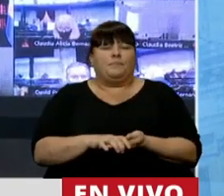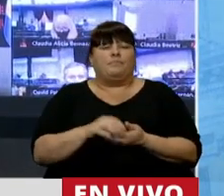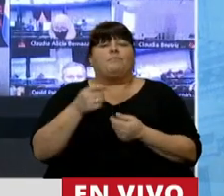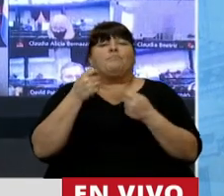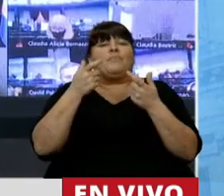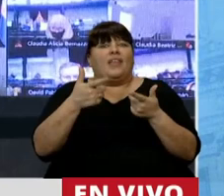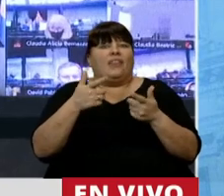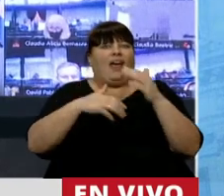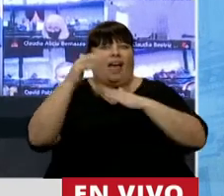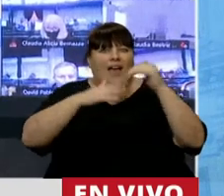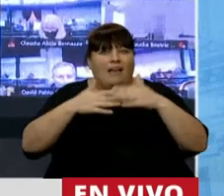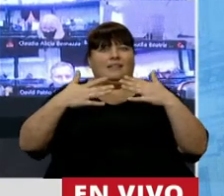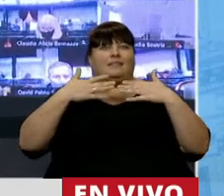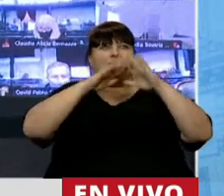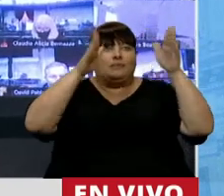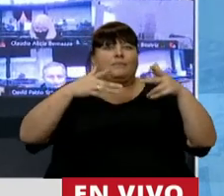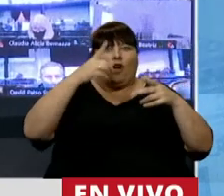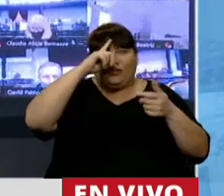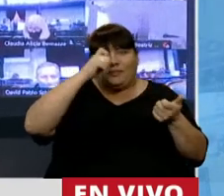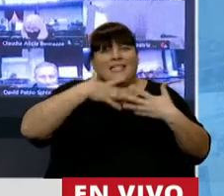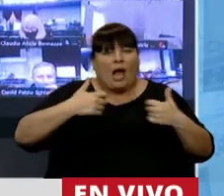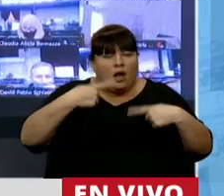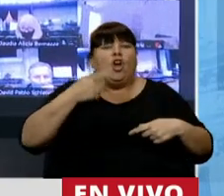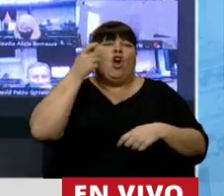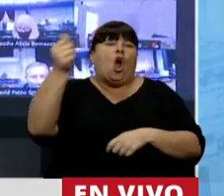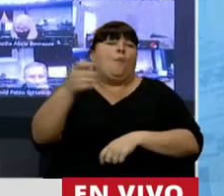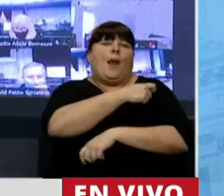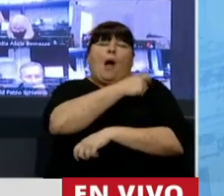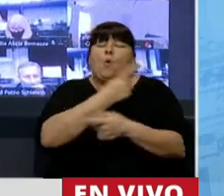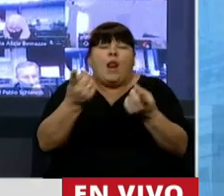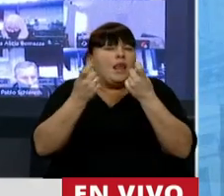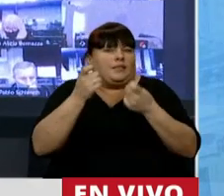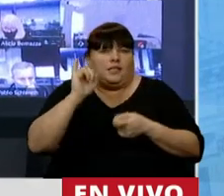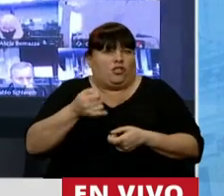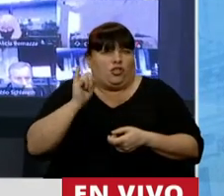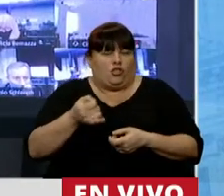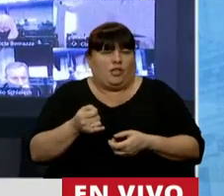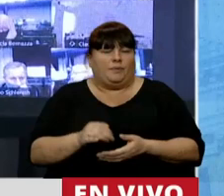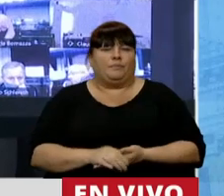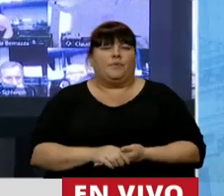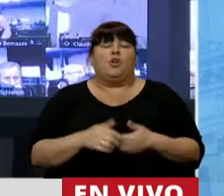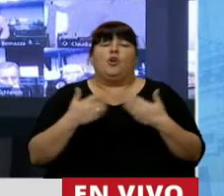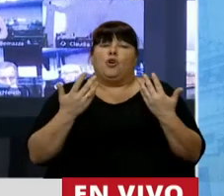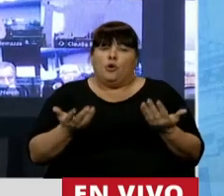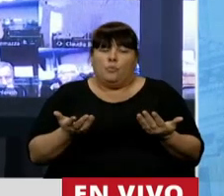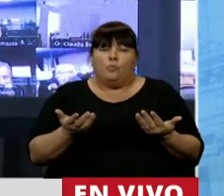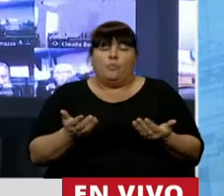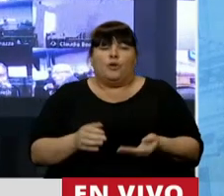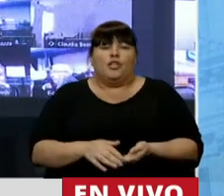generar infraestructura de salud y comprar esas vacunas que tanto necesitamos. Por eso